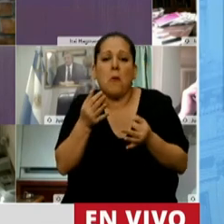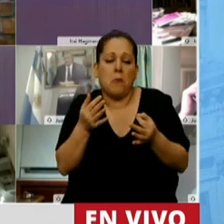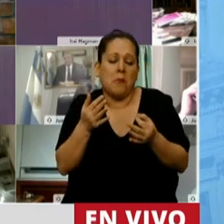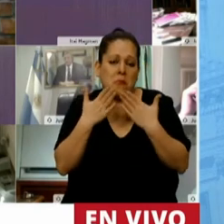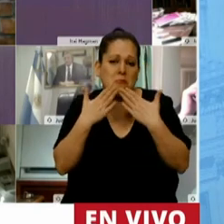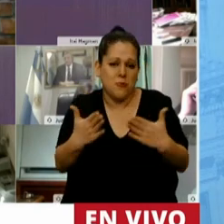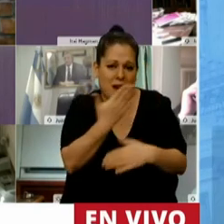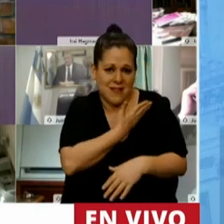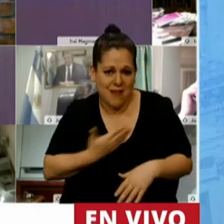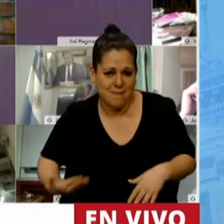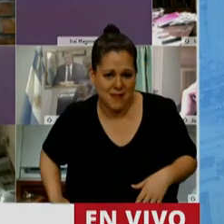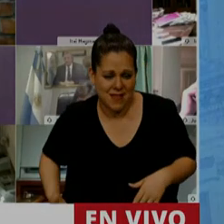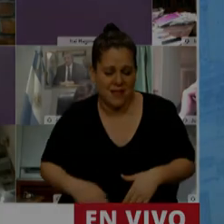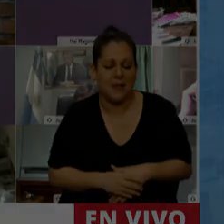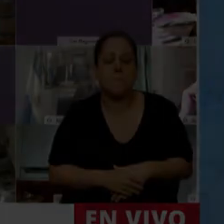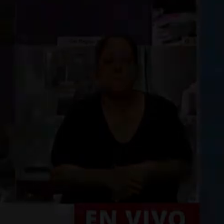señor presidente. Gracias, diputada. En el uso de la palabra...